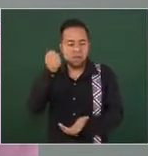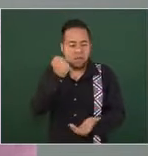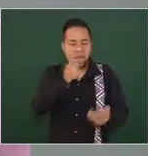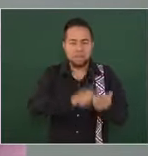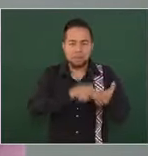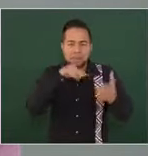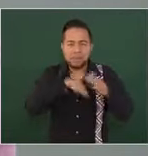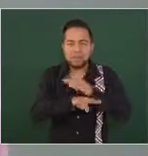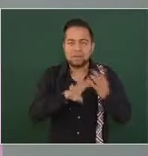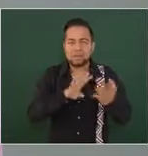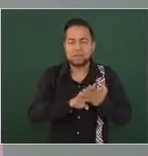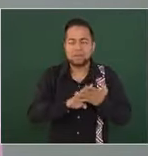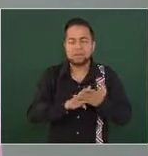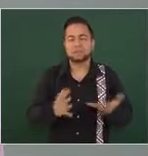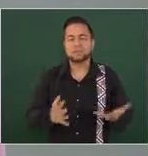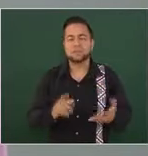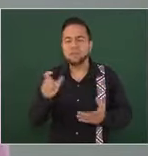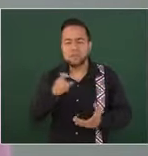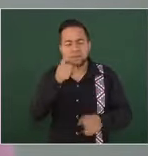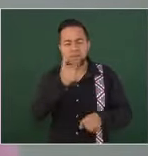¿por qué imperaba